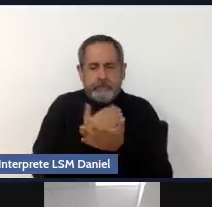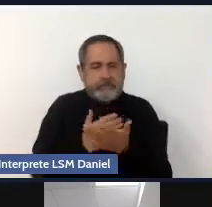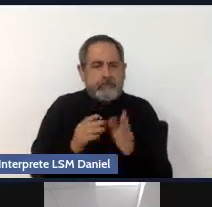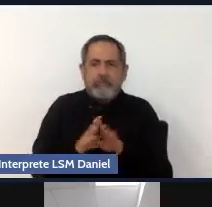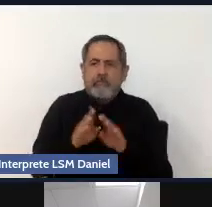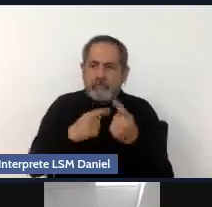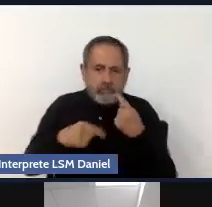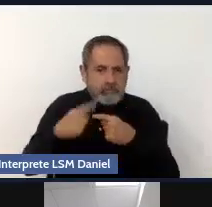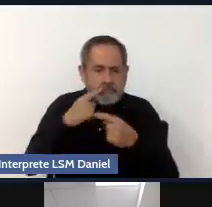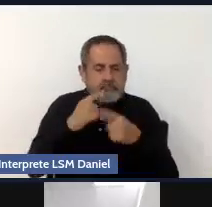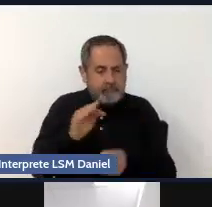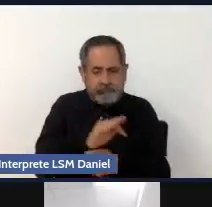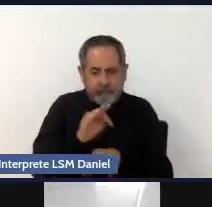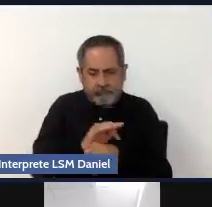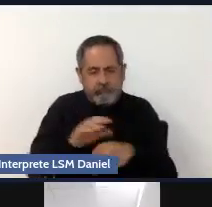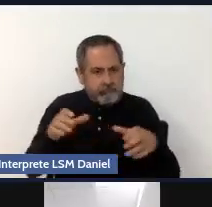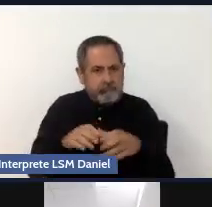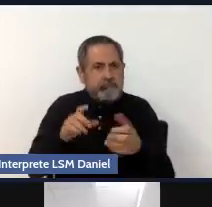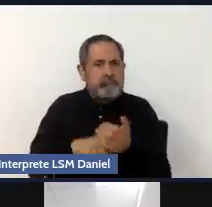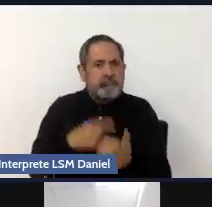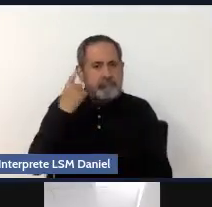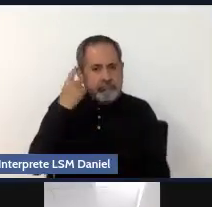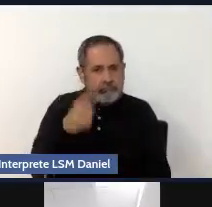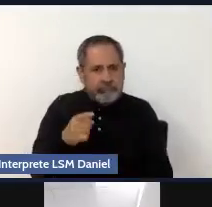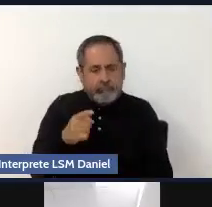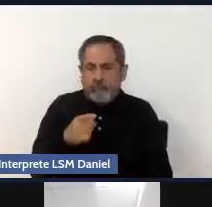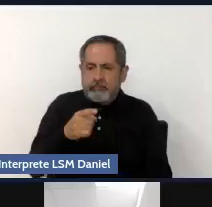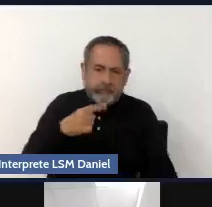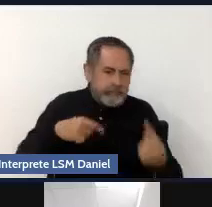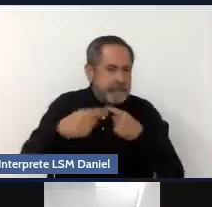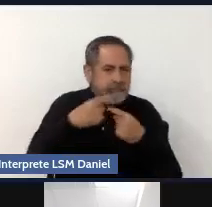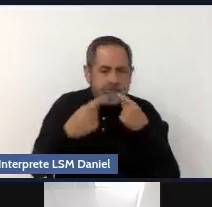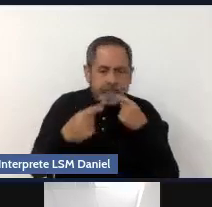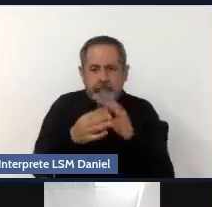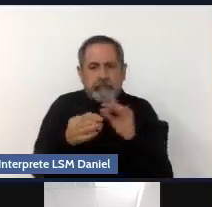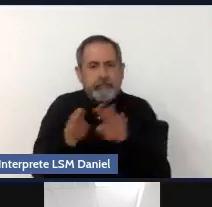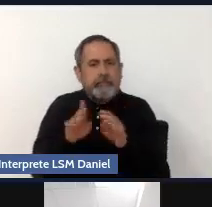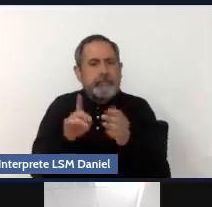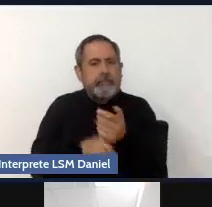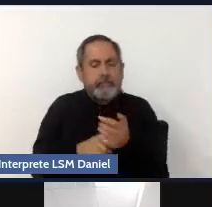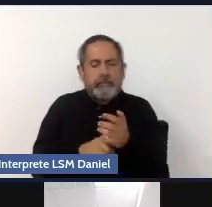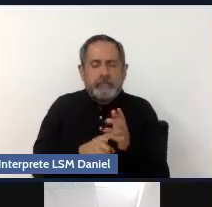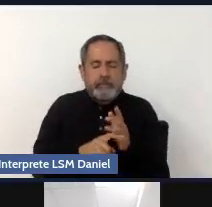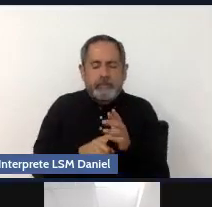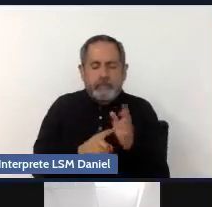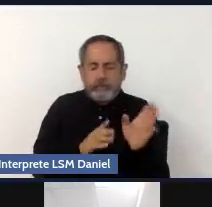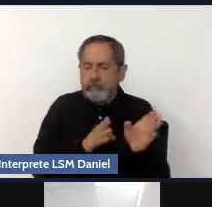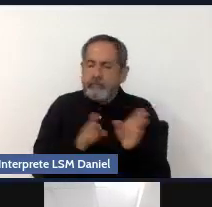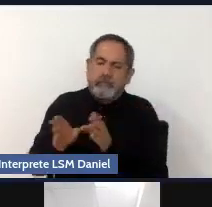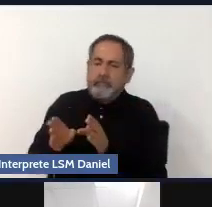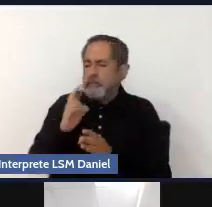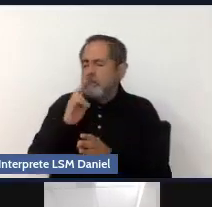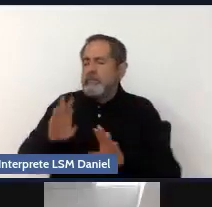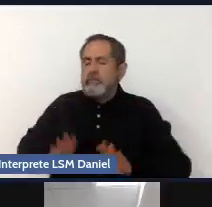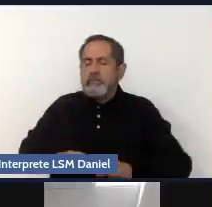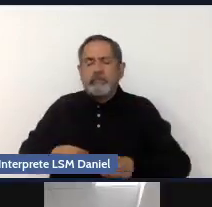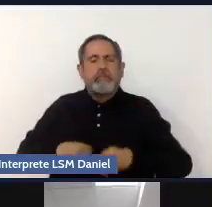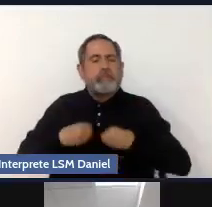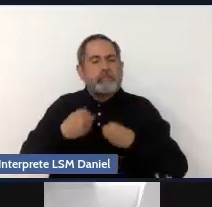factores de protección para inclinar la balanza hacia el lado que mejor nos convenga.